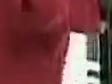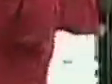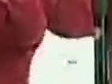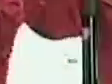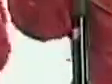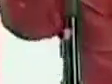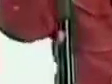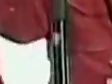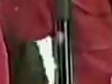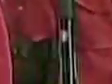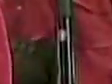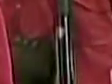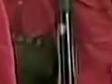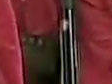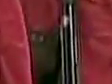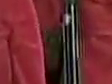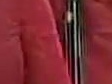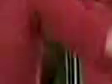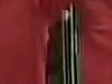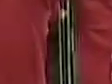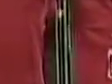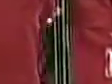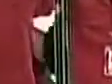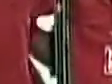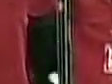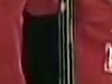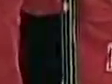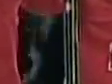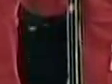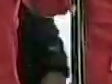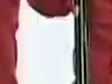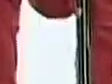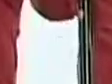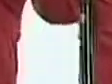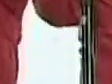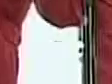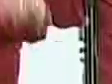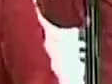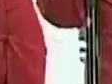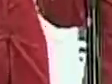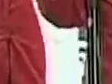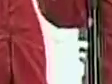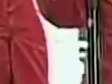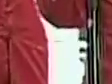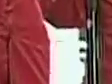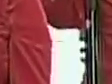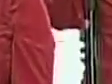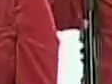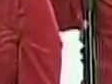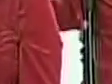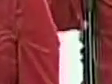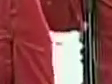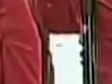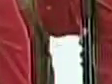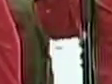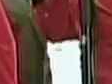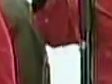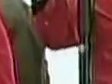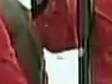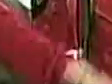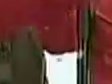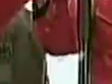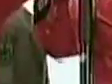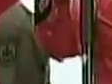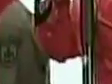Presidente del Partido Socialista Unido de Venezuela Nicolás Maduro Moros llega en compañía de la primera combatiente